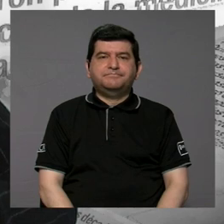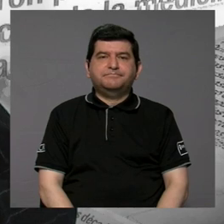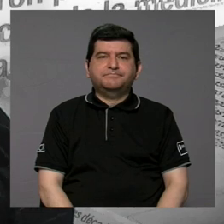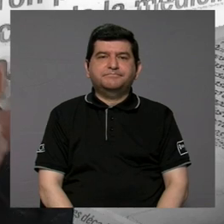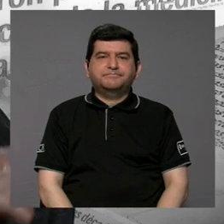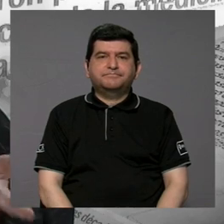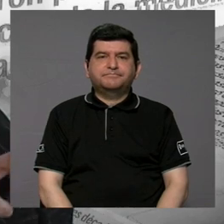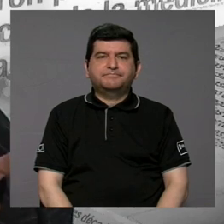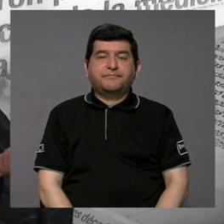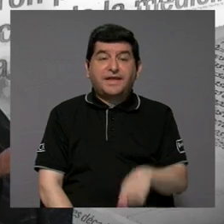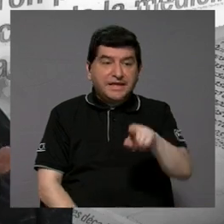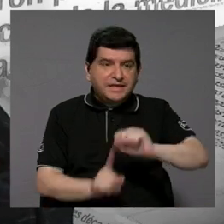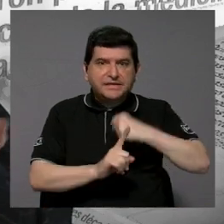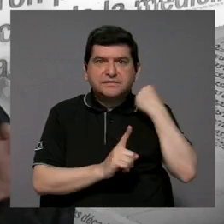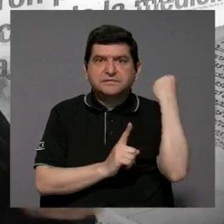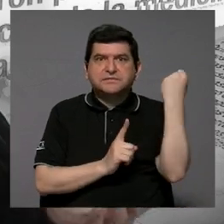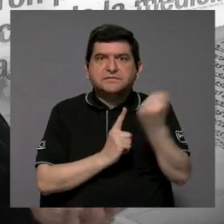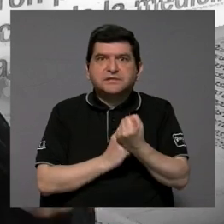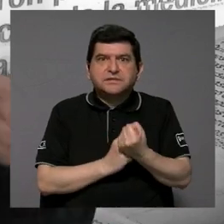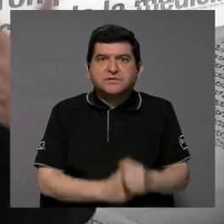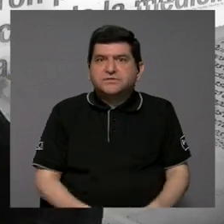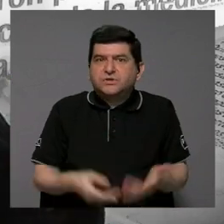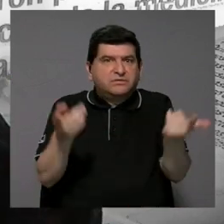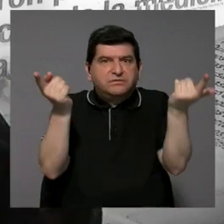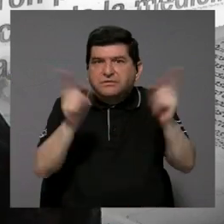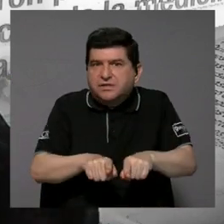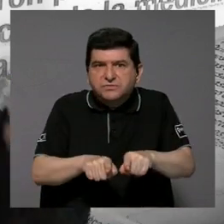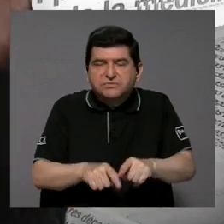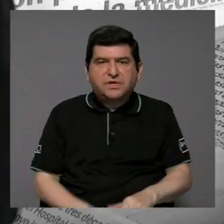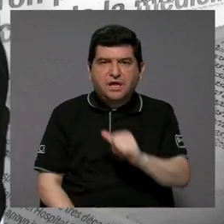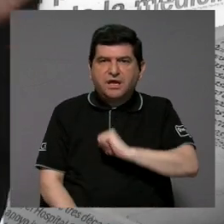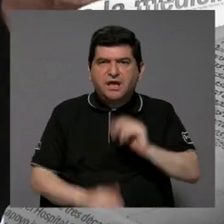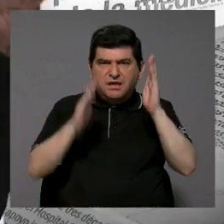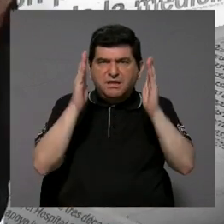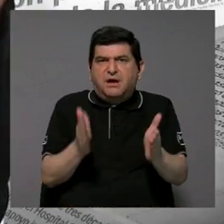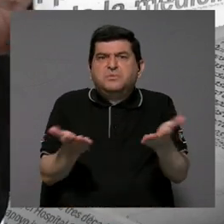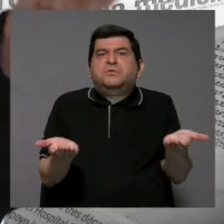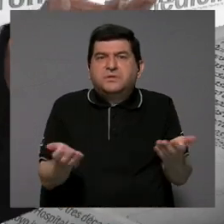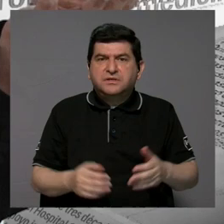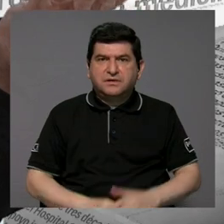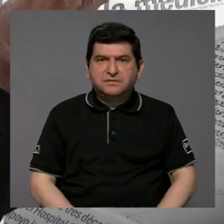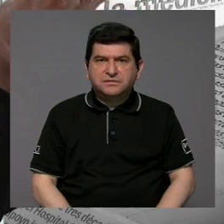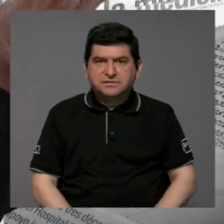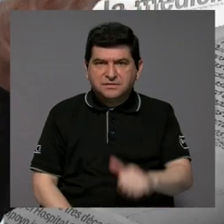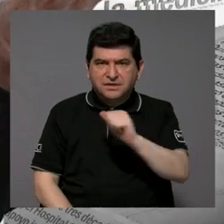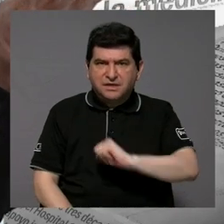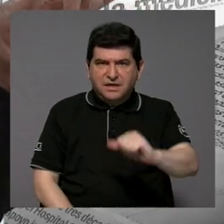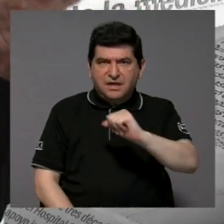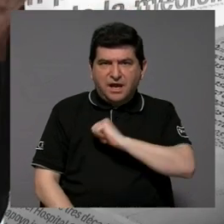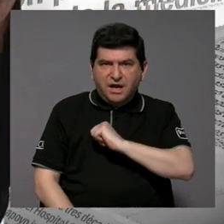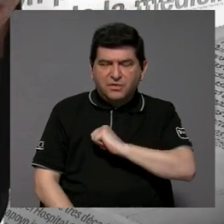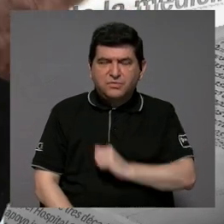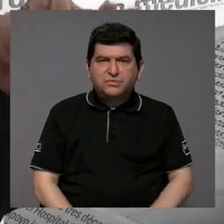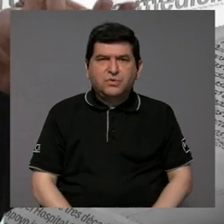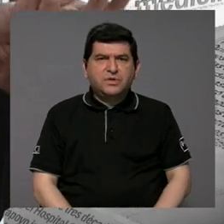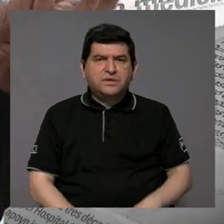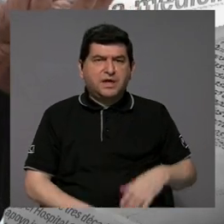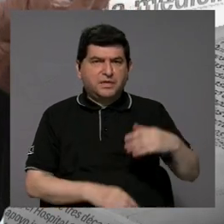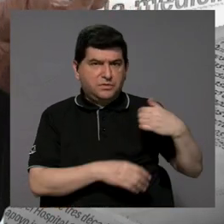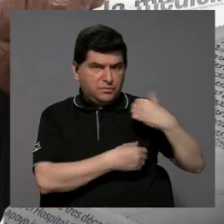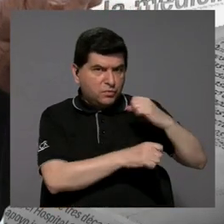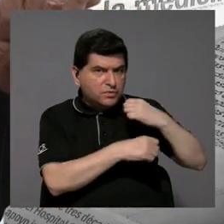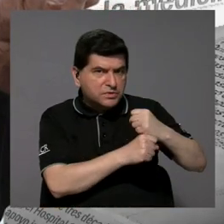Bueno, y ante eso, ¿qué está pasando con las autoridades? Porque son las autoridades municipales, son las